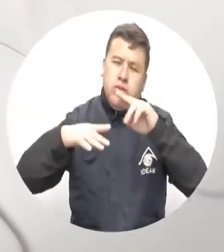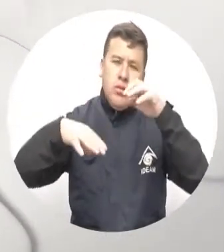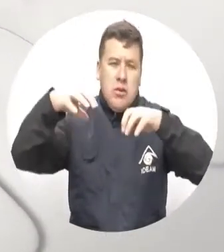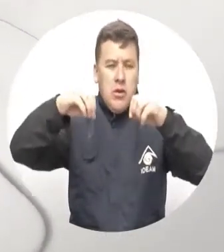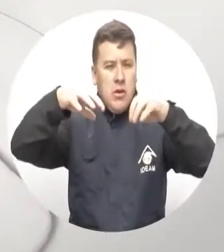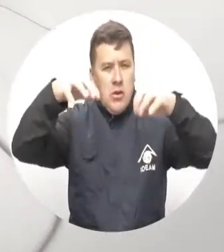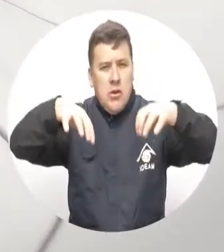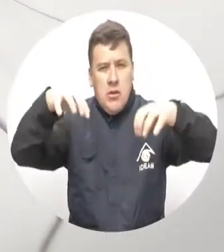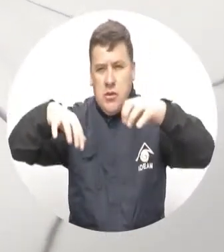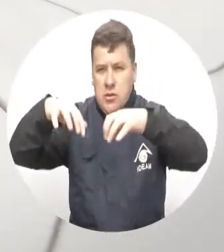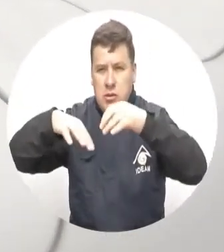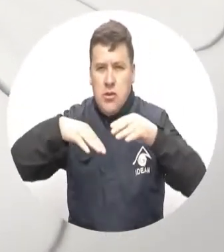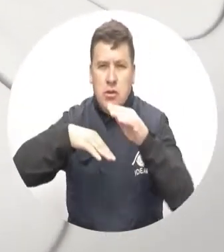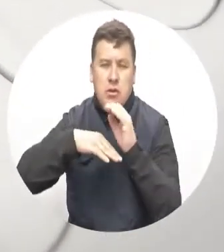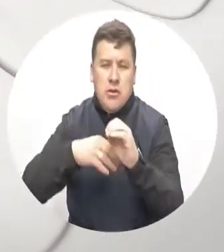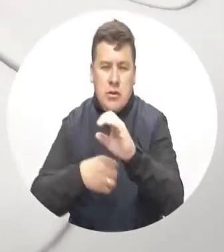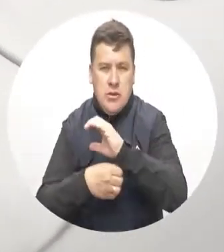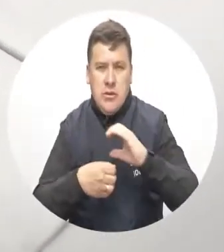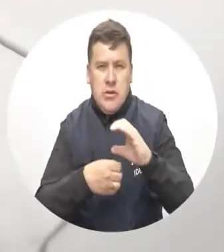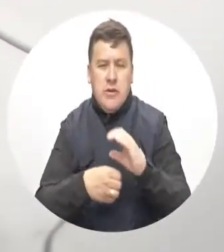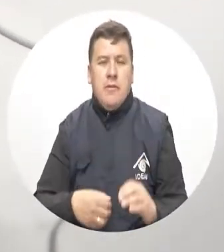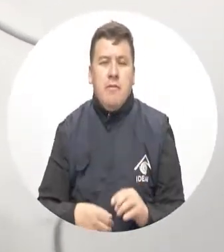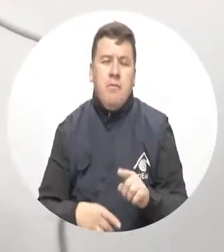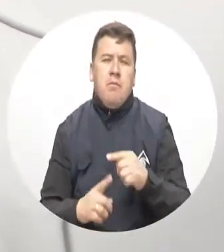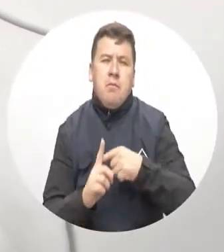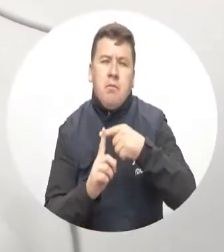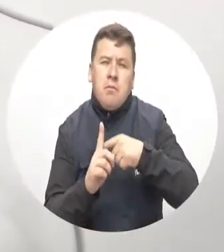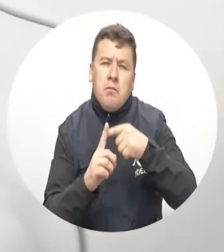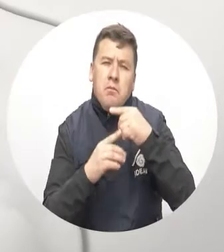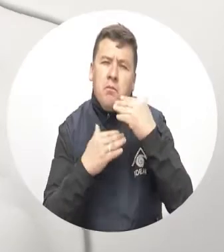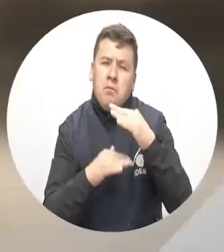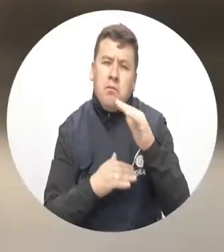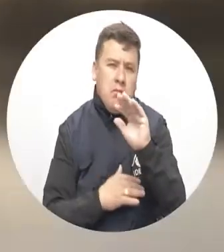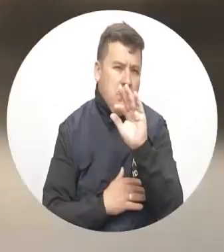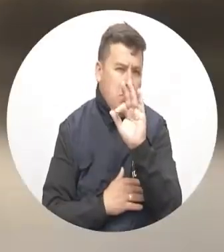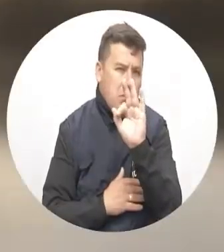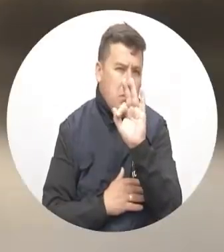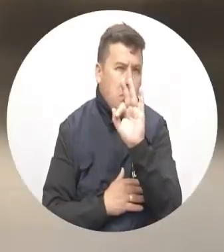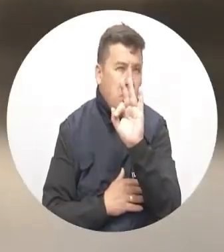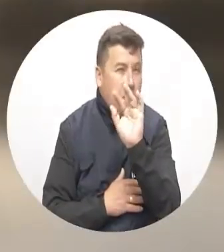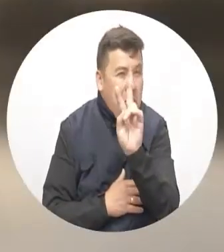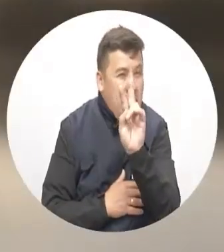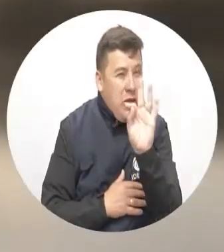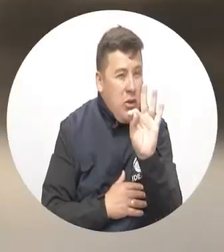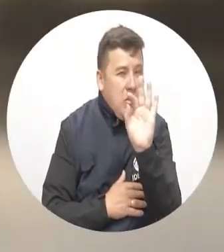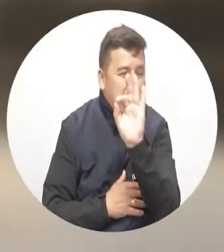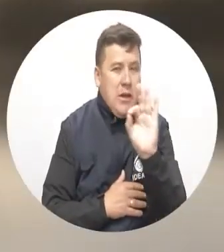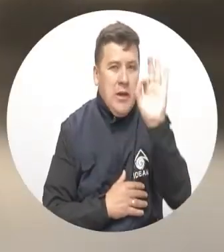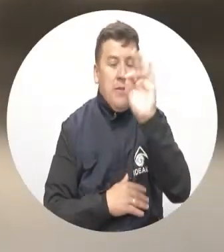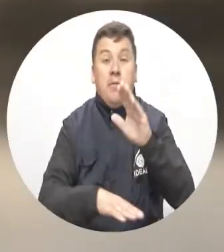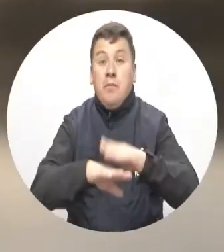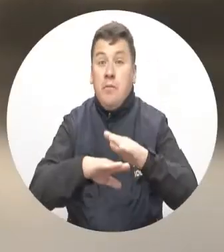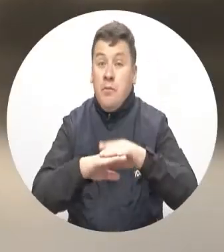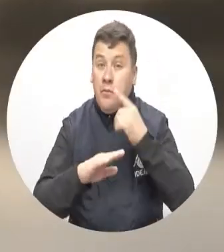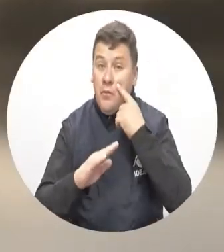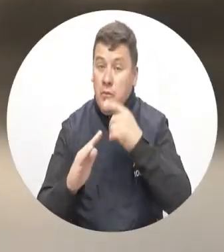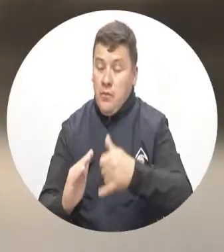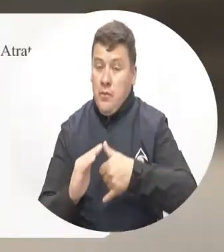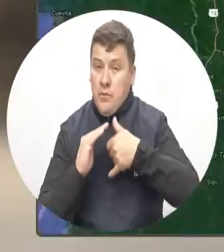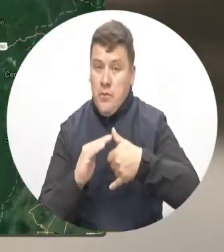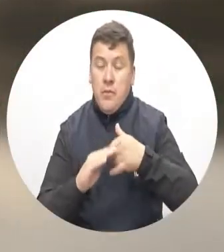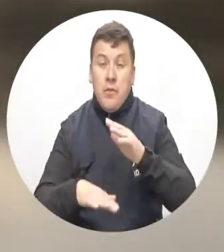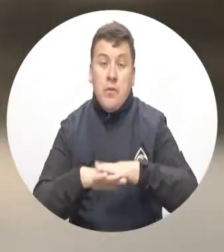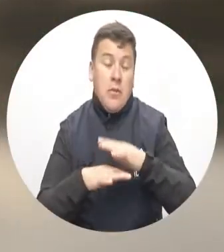y chances de lloviznas sobre la parte oriental de la ciudad. Temperatura máxima de 22 grados. Veamos ahora las alertas del